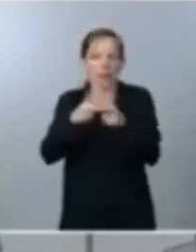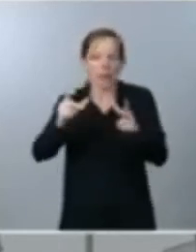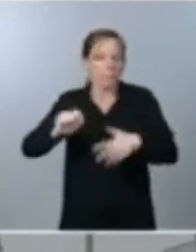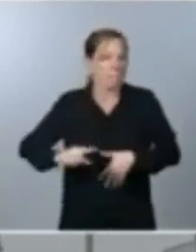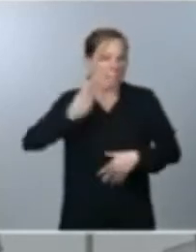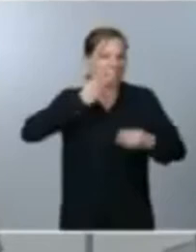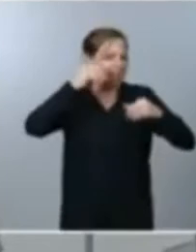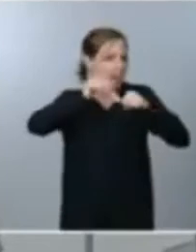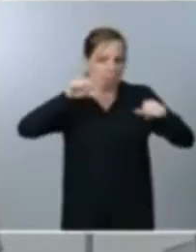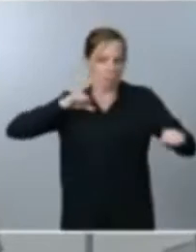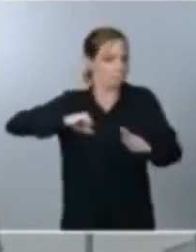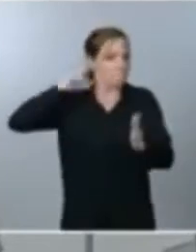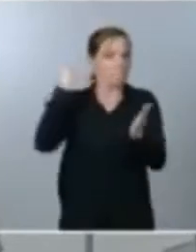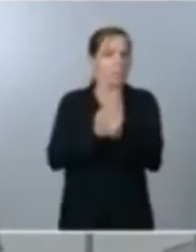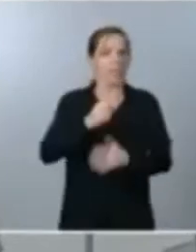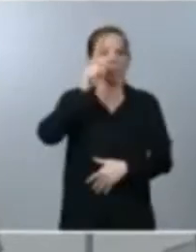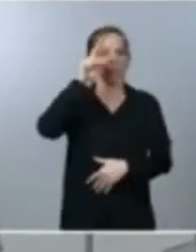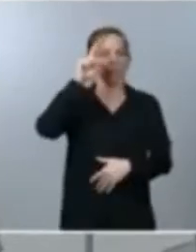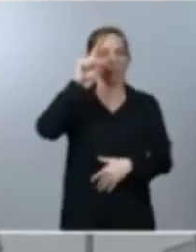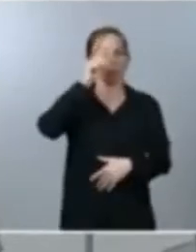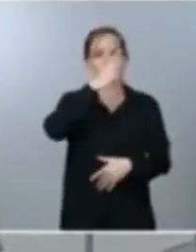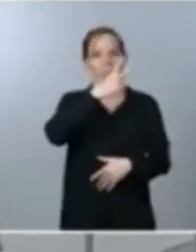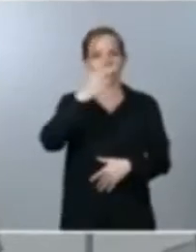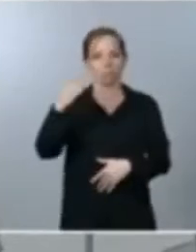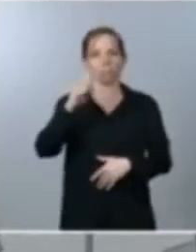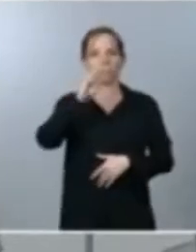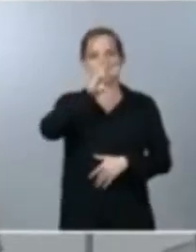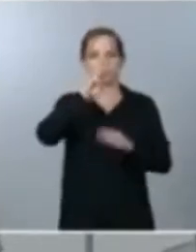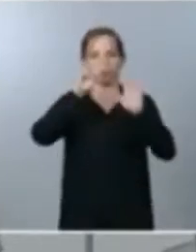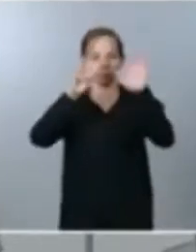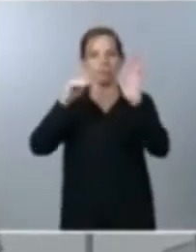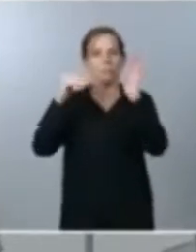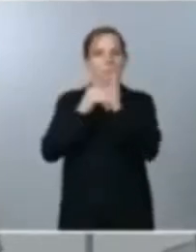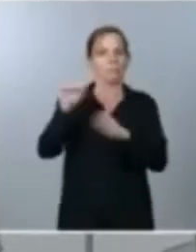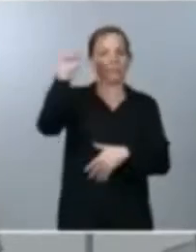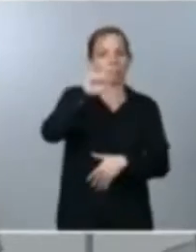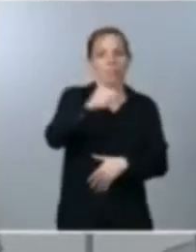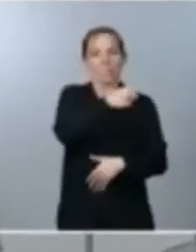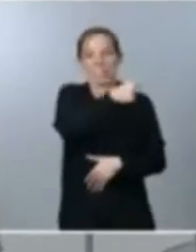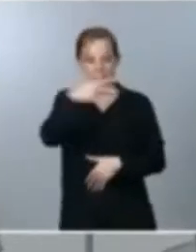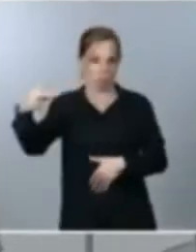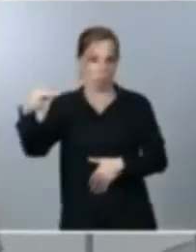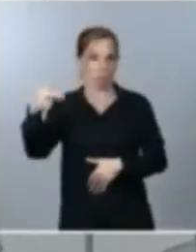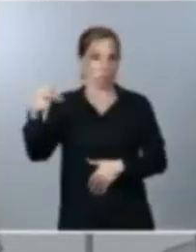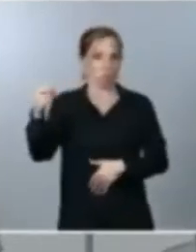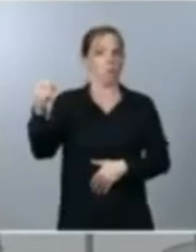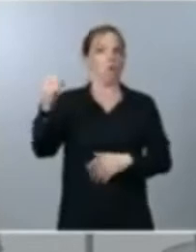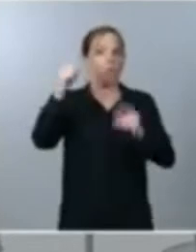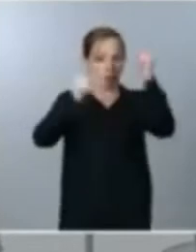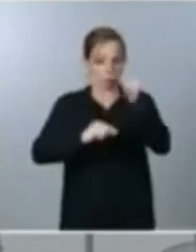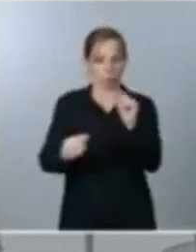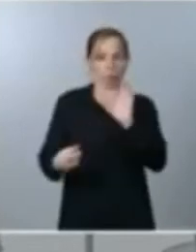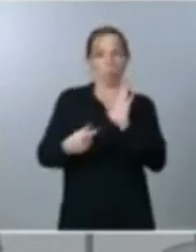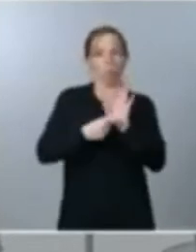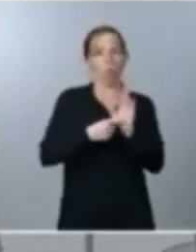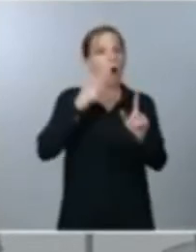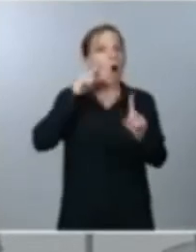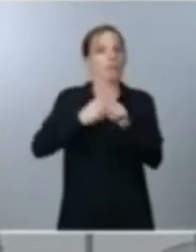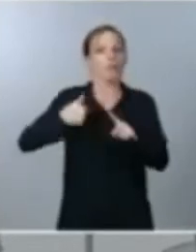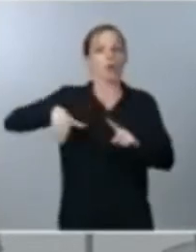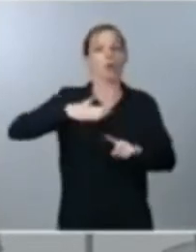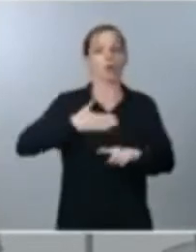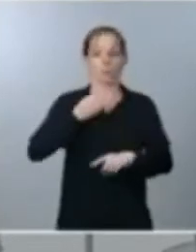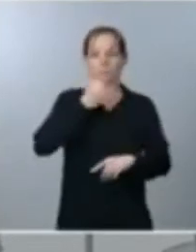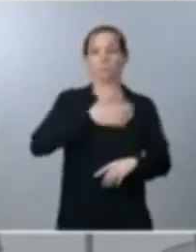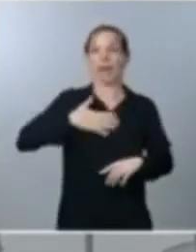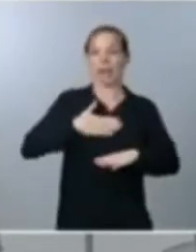239.000 millones de euros para combatir los efectos de la pandemia para blindar también nuestro estado del bienestar que apuestan por una